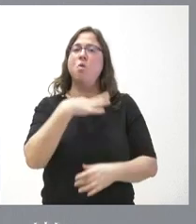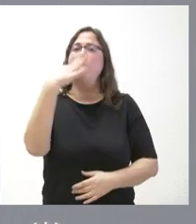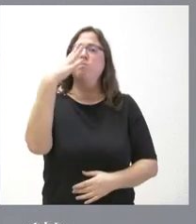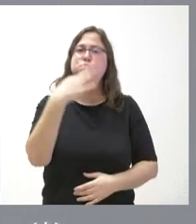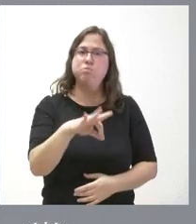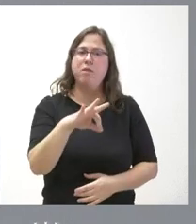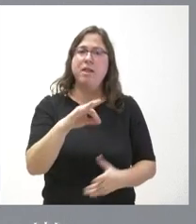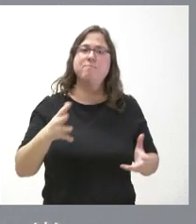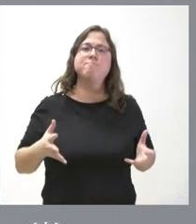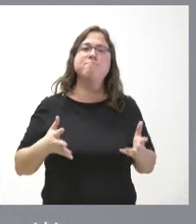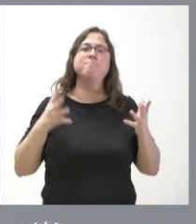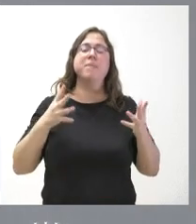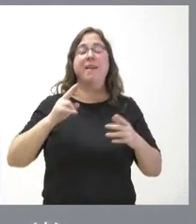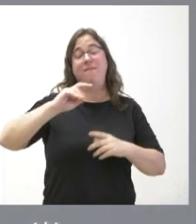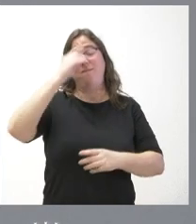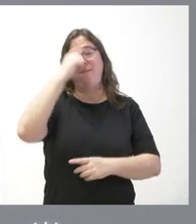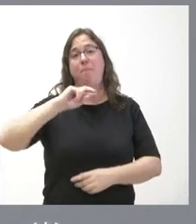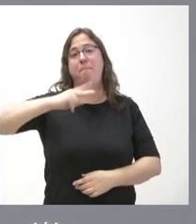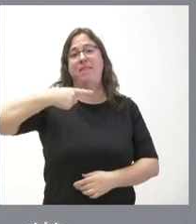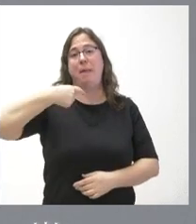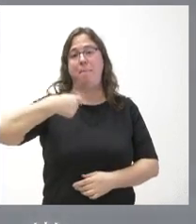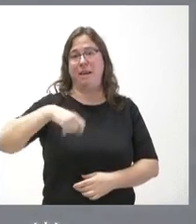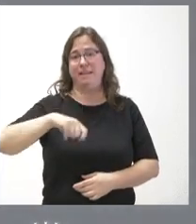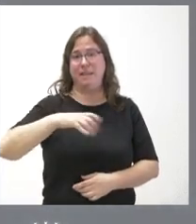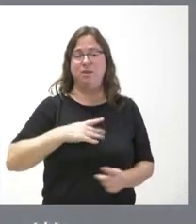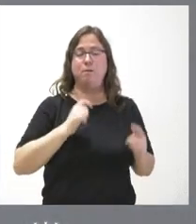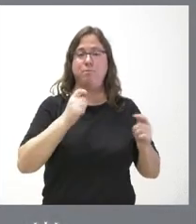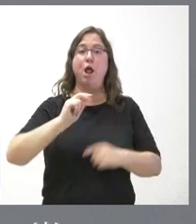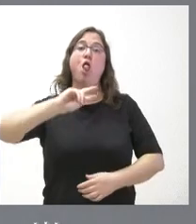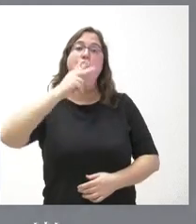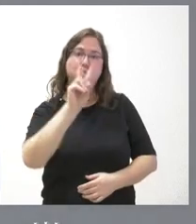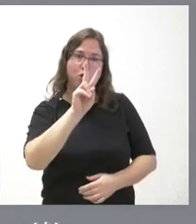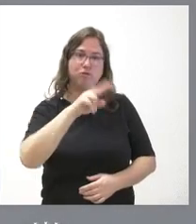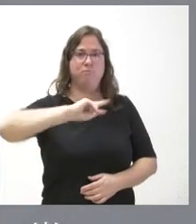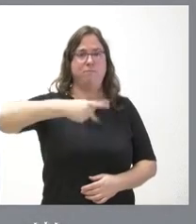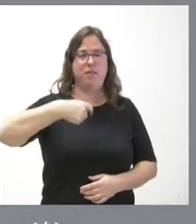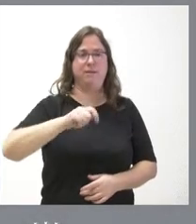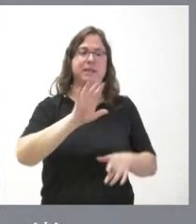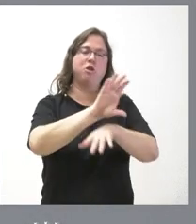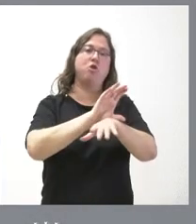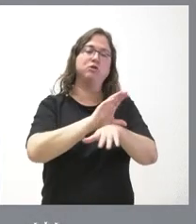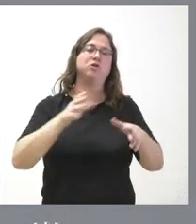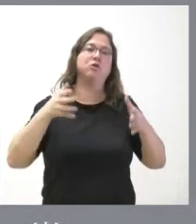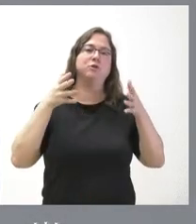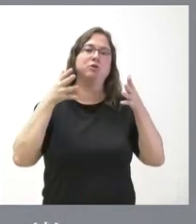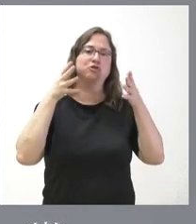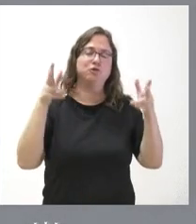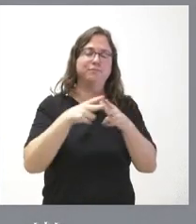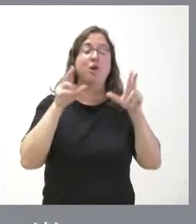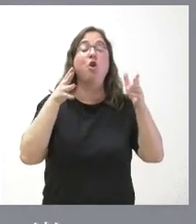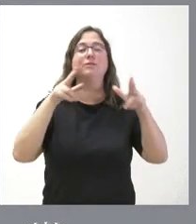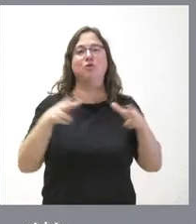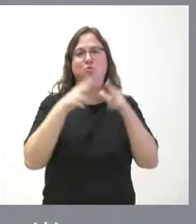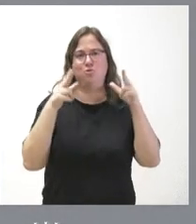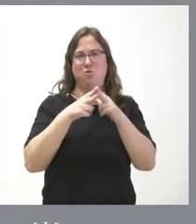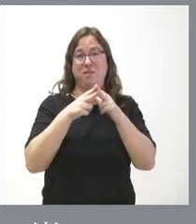disponer de la figura del vicepresidente que permitirá nombrar dos vicepresidentes en este Consejo Social de la Universidad de Salamanca que es la más antigua de las